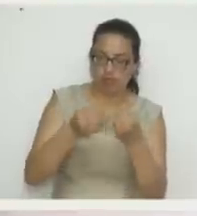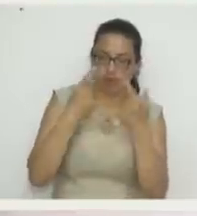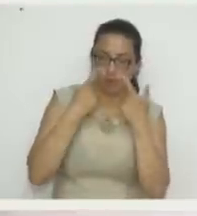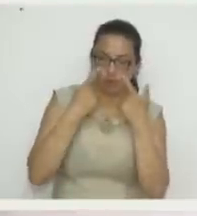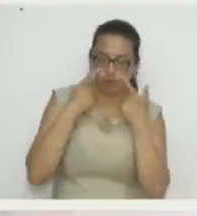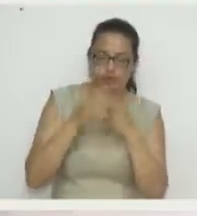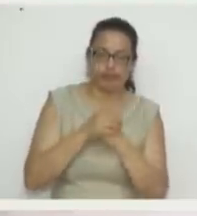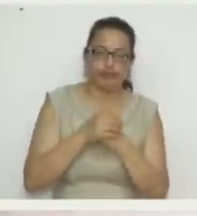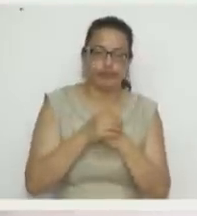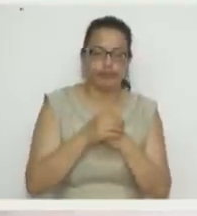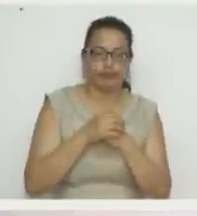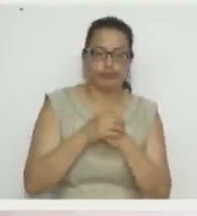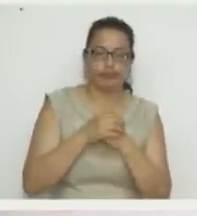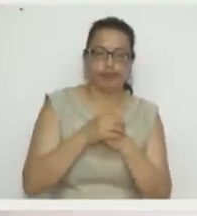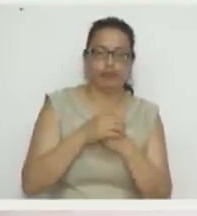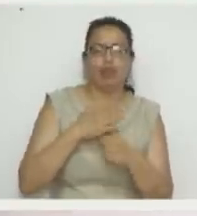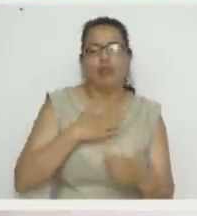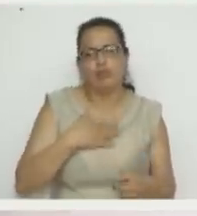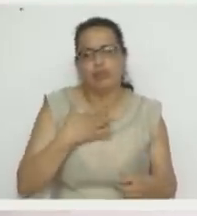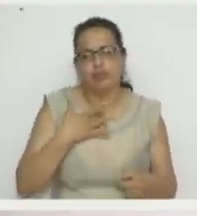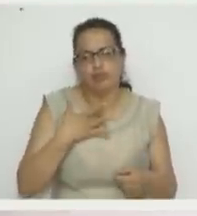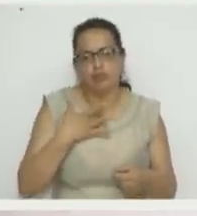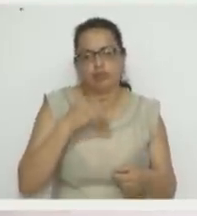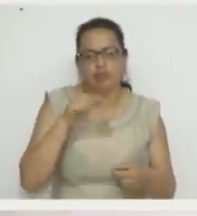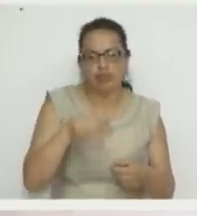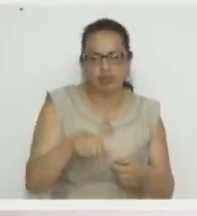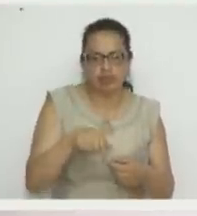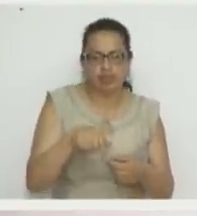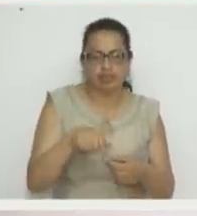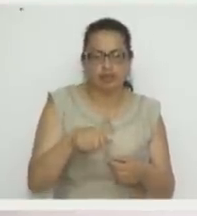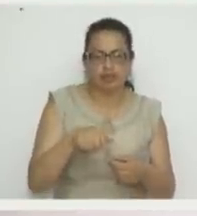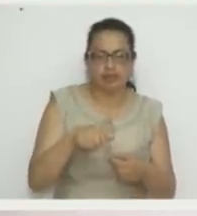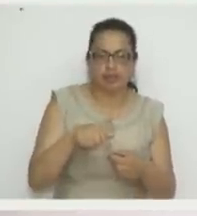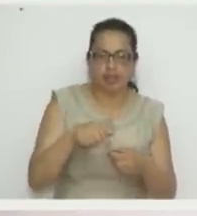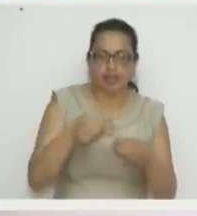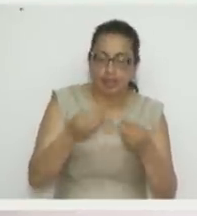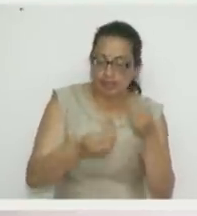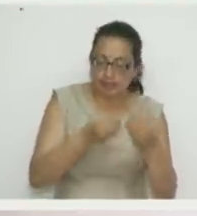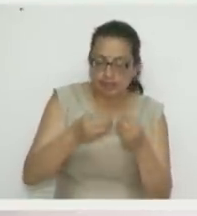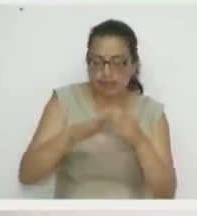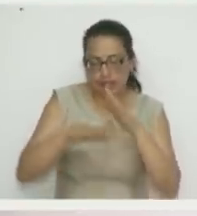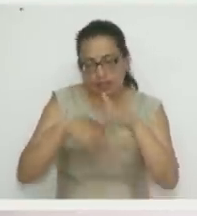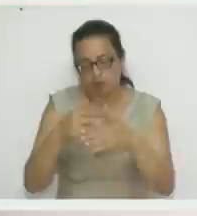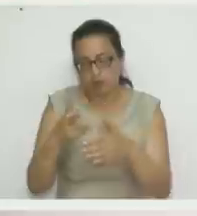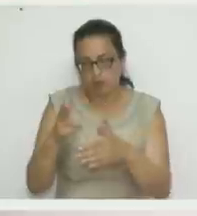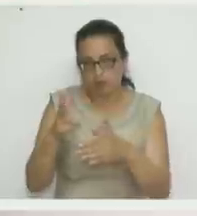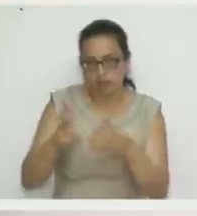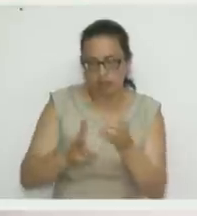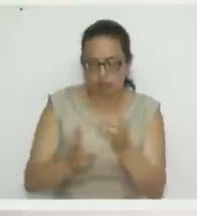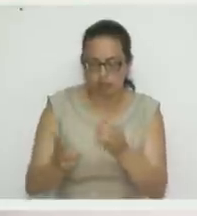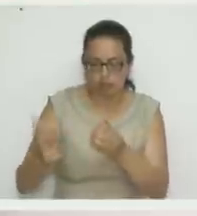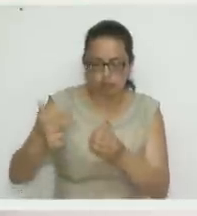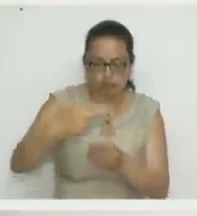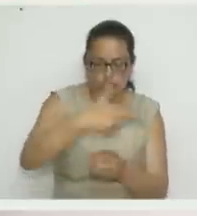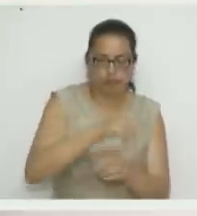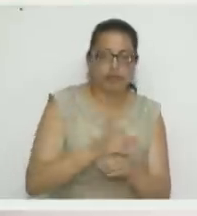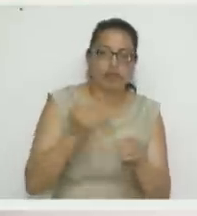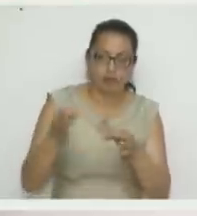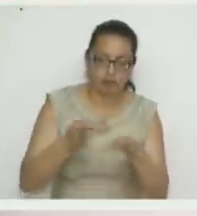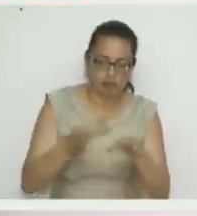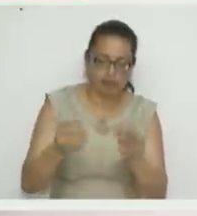A mí me gusta hacer así este paso para después con la tijera cortar. Cortar. Entonces, quiero enseñarles a cortar.